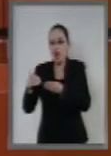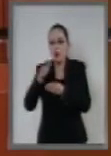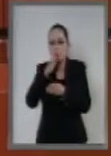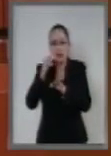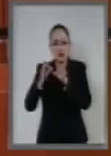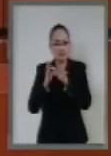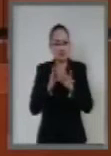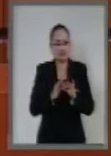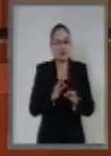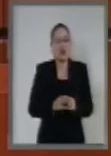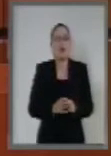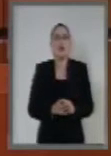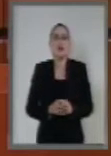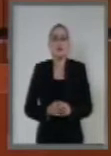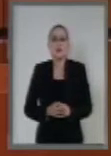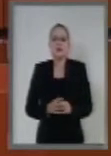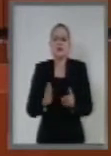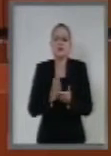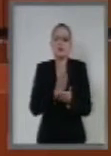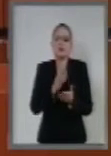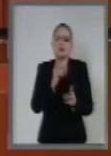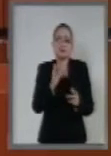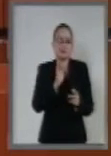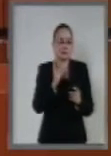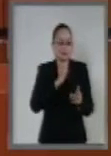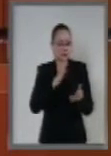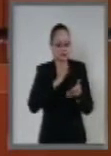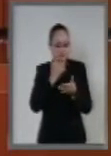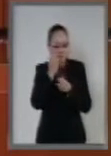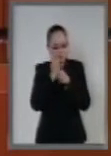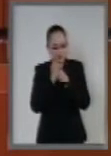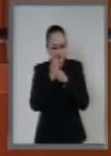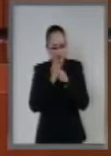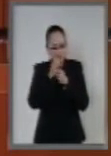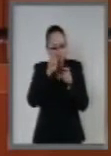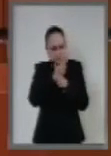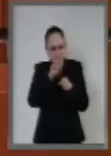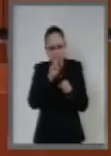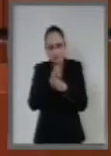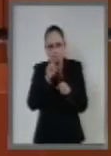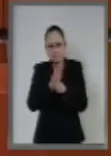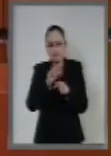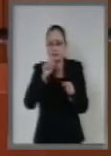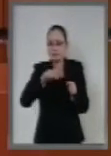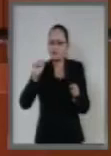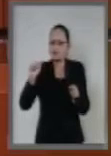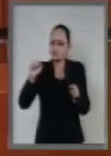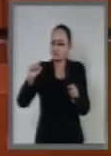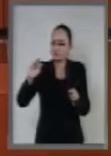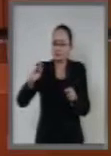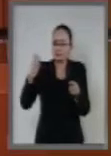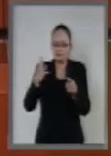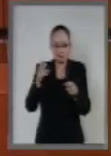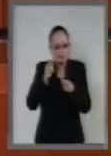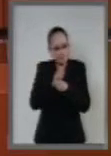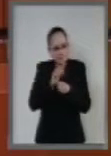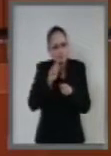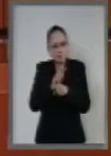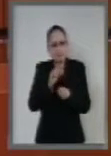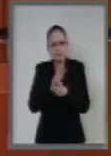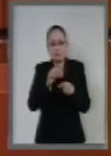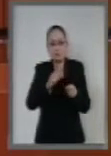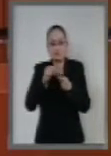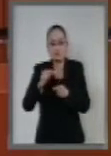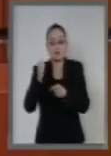Por ejemplo, si como resultado de la fiscalización que realice la Auditoría Superior de la Federación se